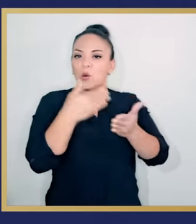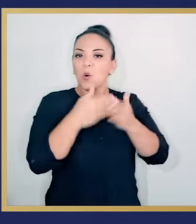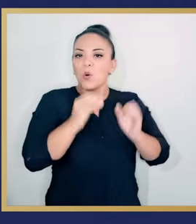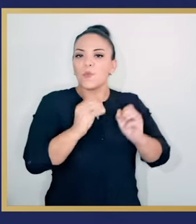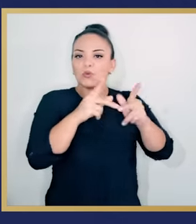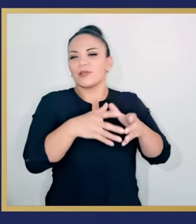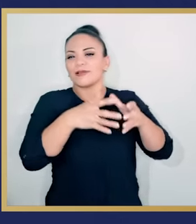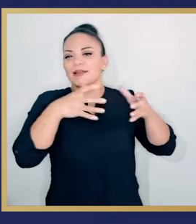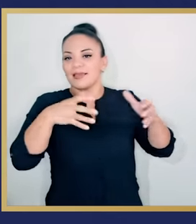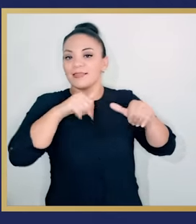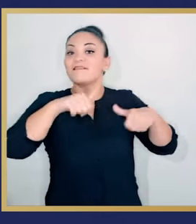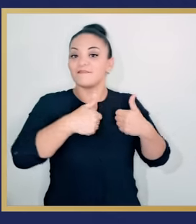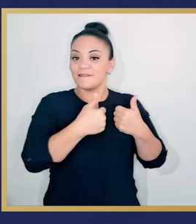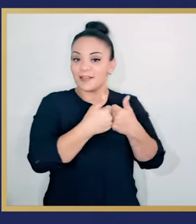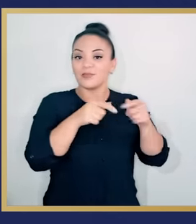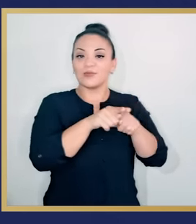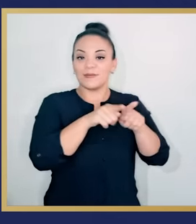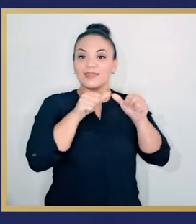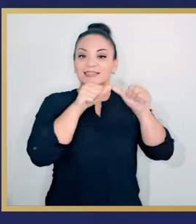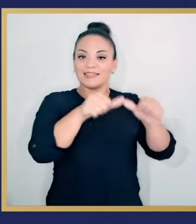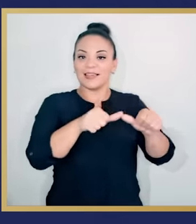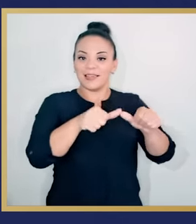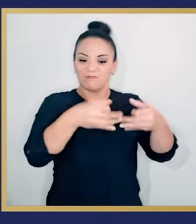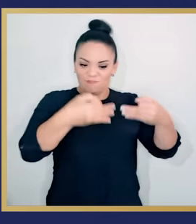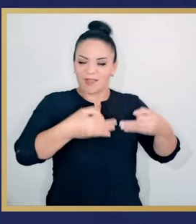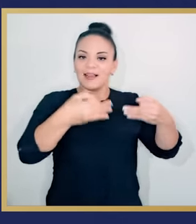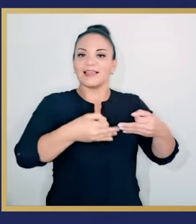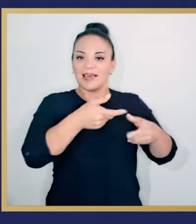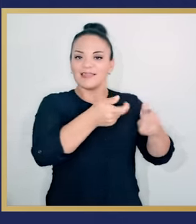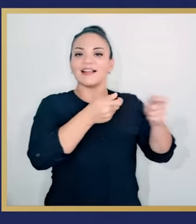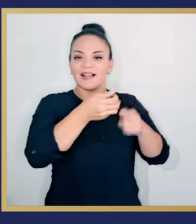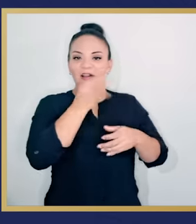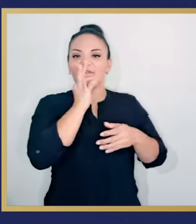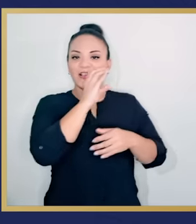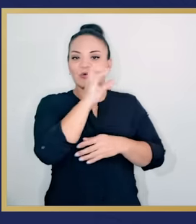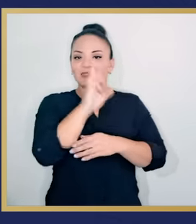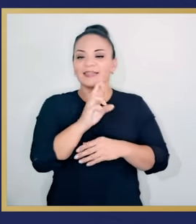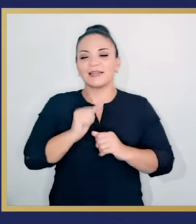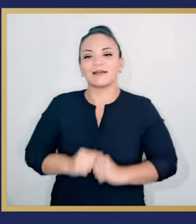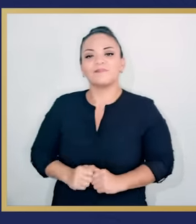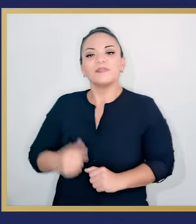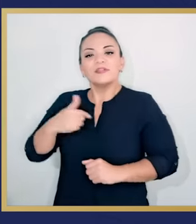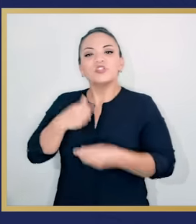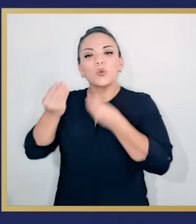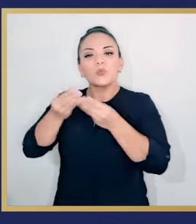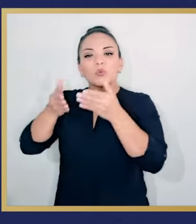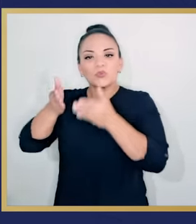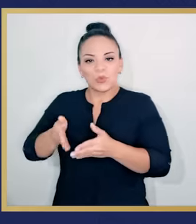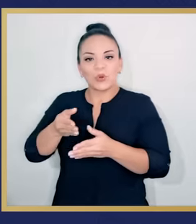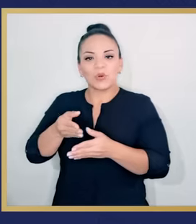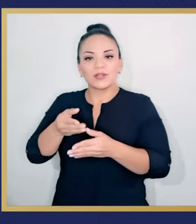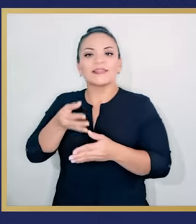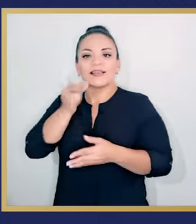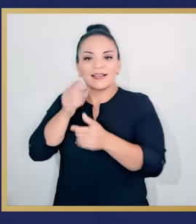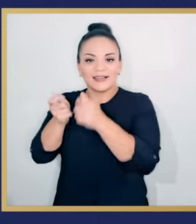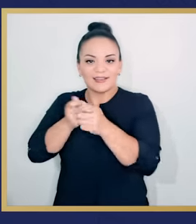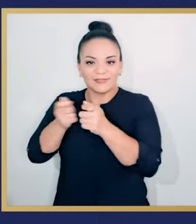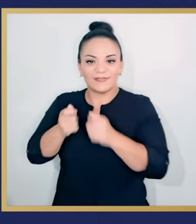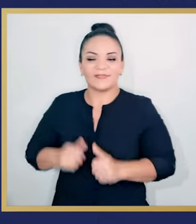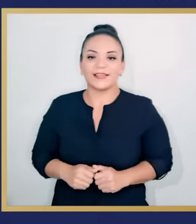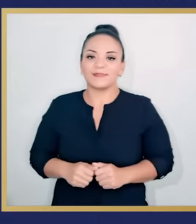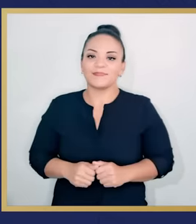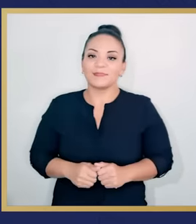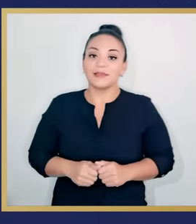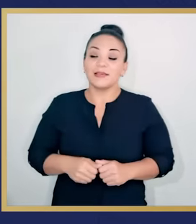esto representa una gran oportunidad, pero también un gran reto en mantener los estándares de calidad de café de Costa Rica. Como productor de